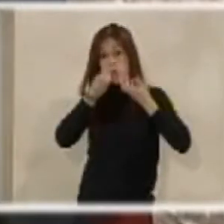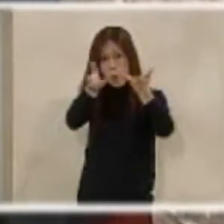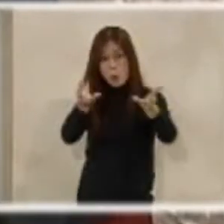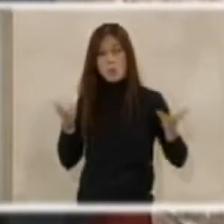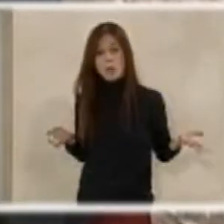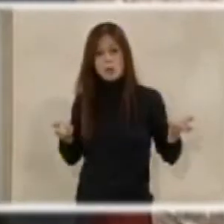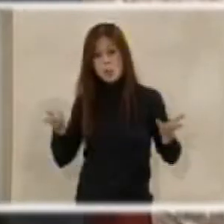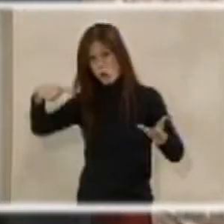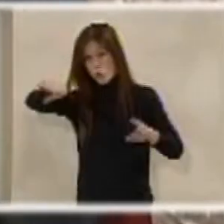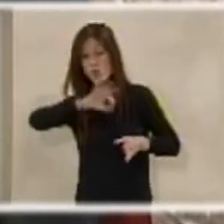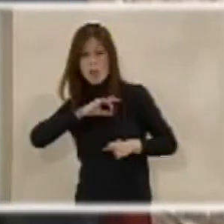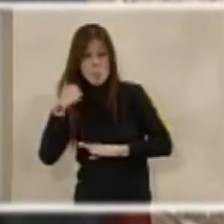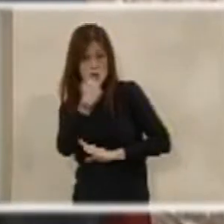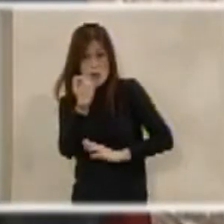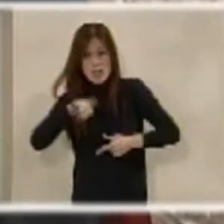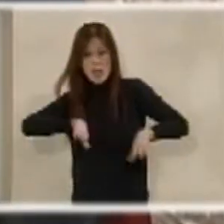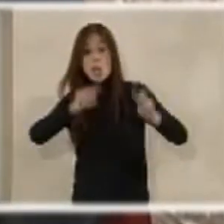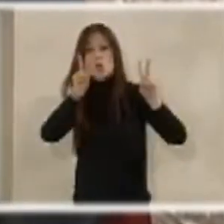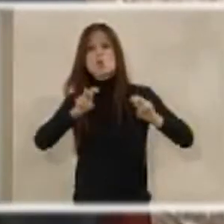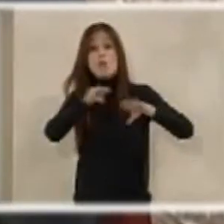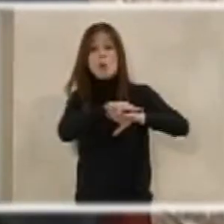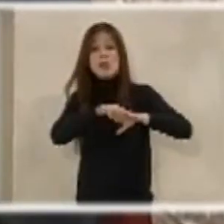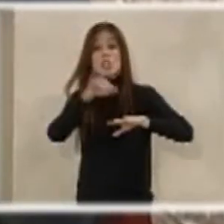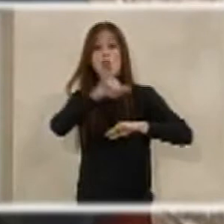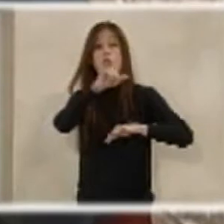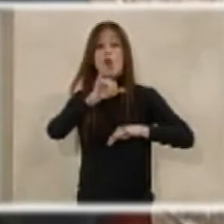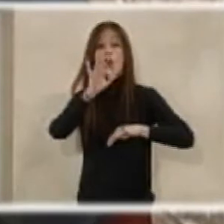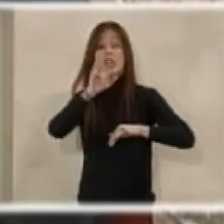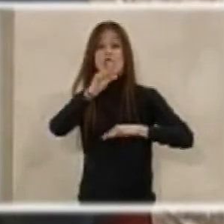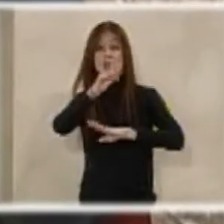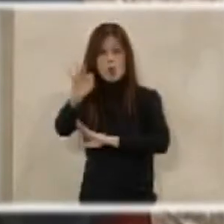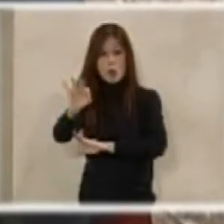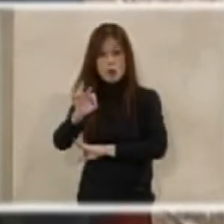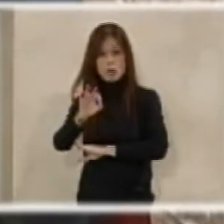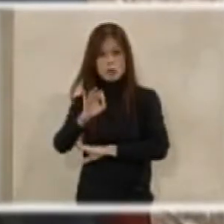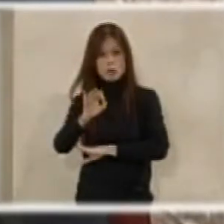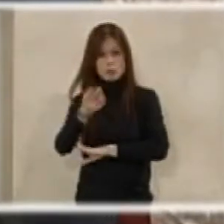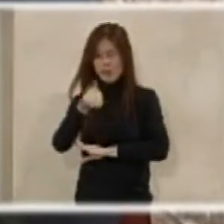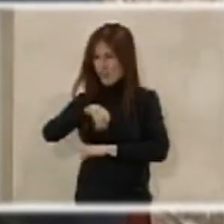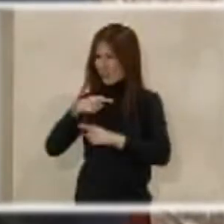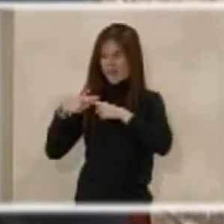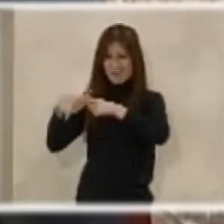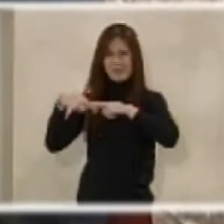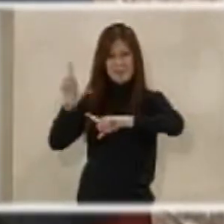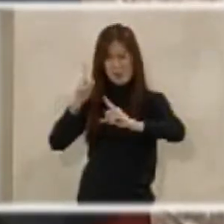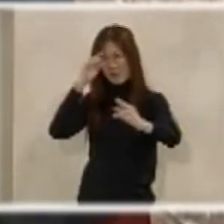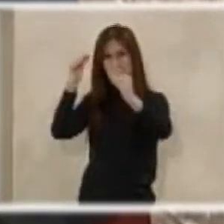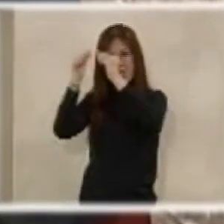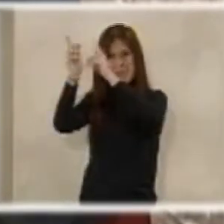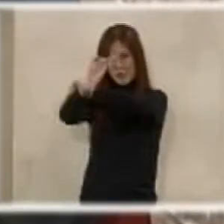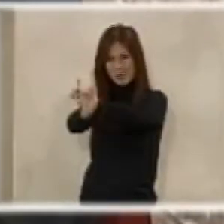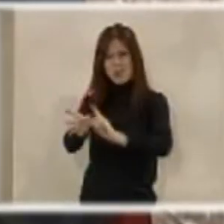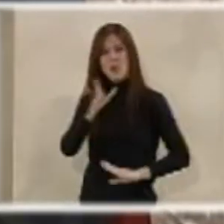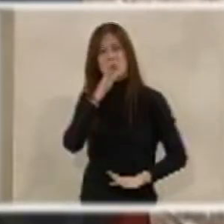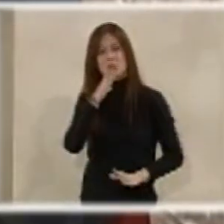ustedes han apoyado. Un acuerdo con el nuevo ministro ministro Zoido, que por supuesto que no compartimos porque no es la